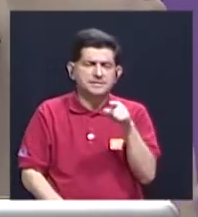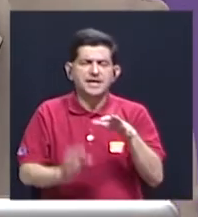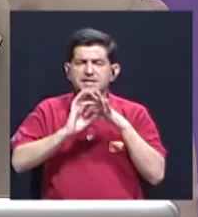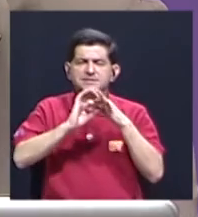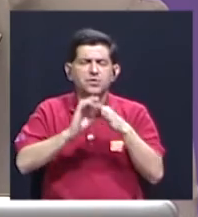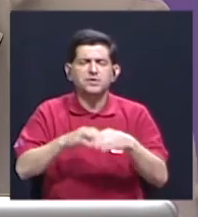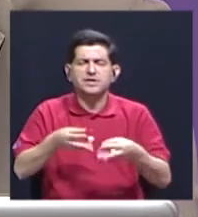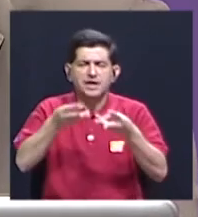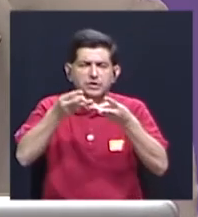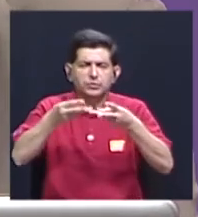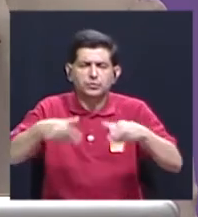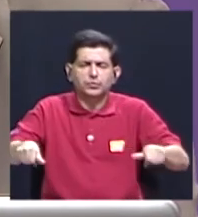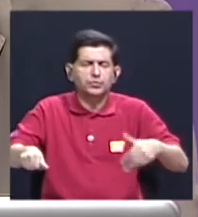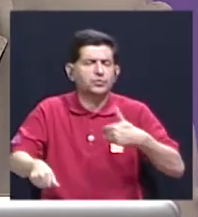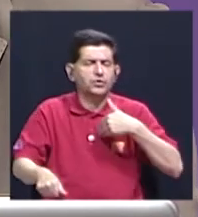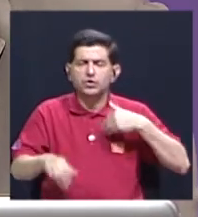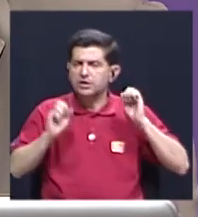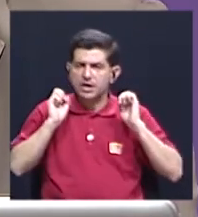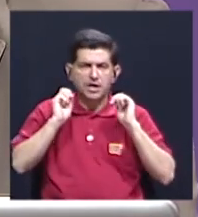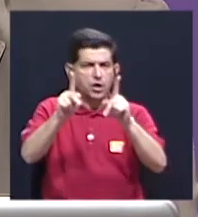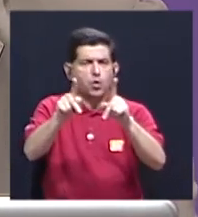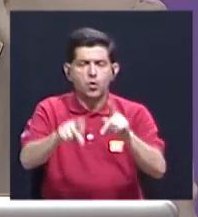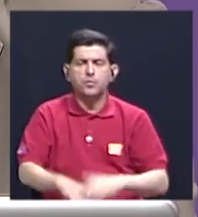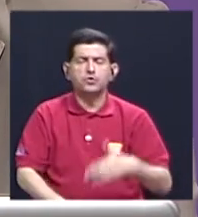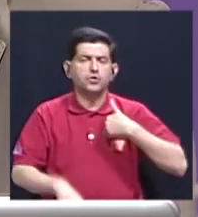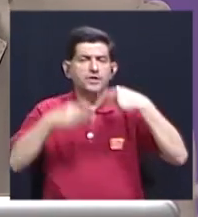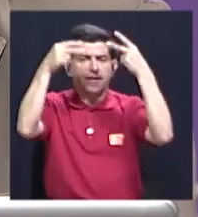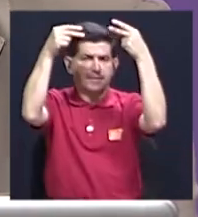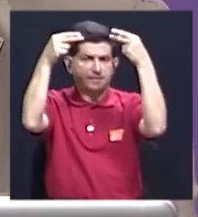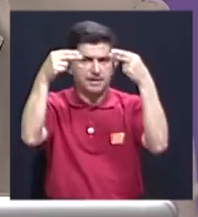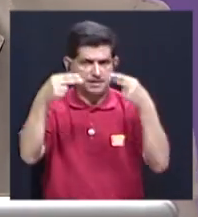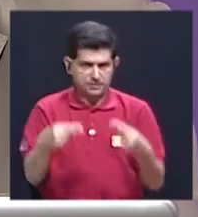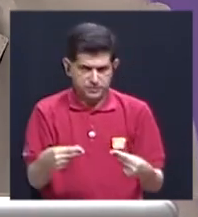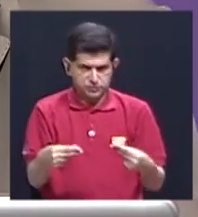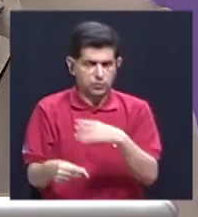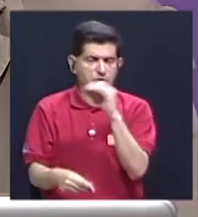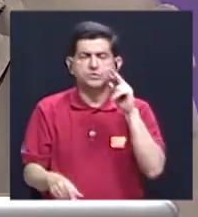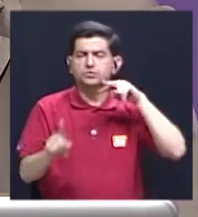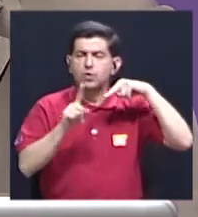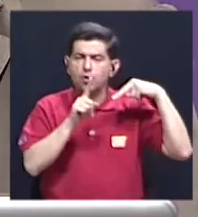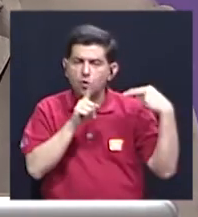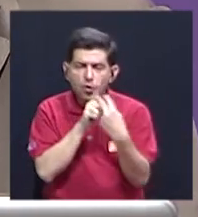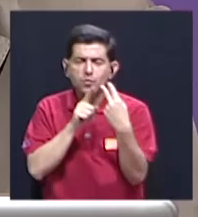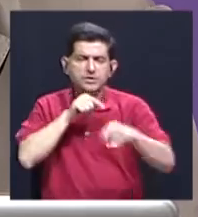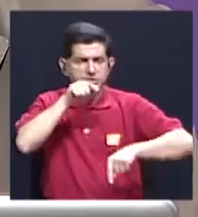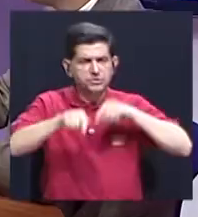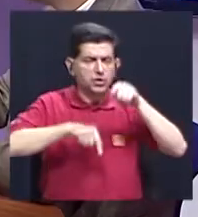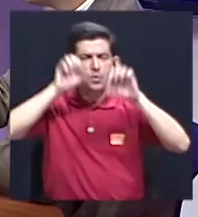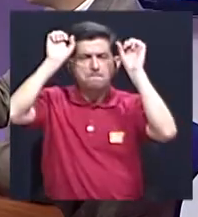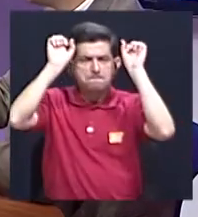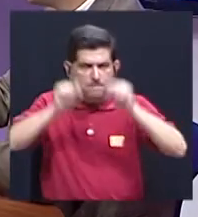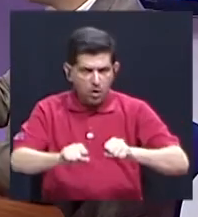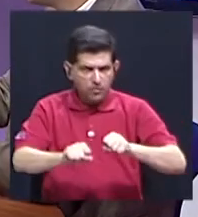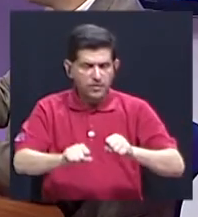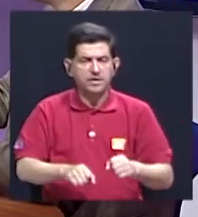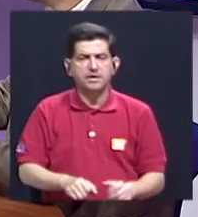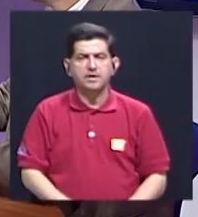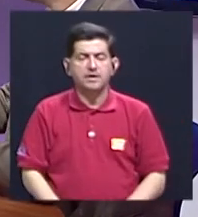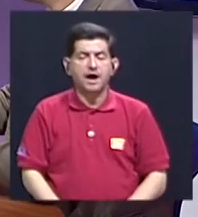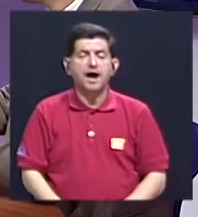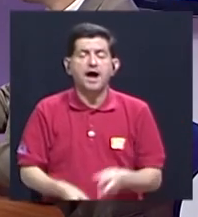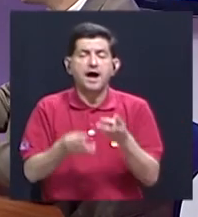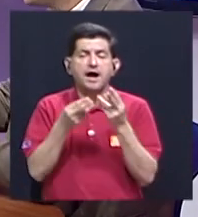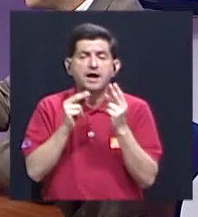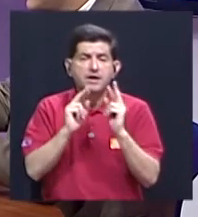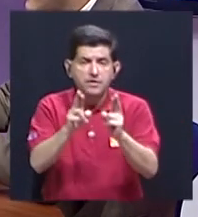tuvo la oportunidad de tener el presupuesto ni la visión crítica para lograr ver, digamos, el